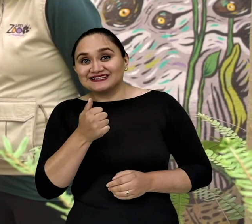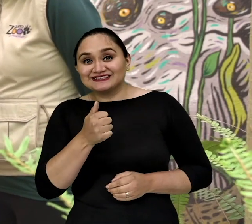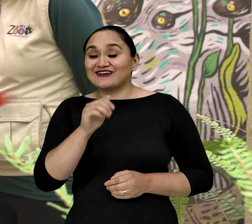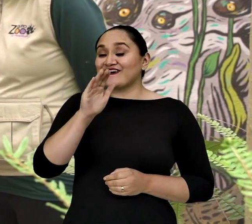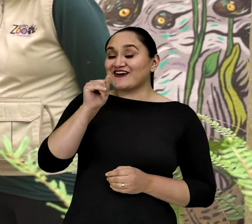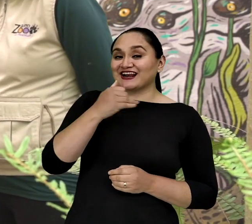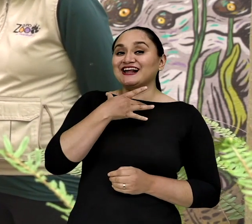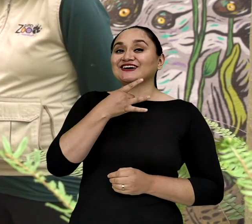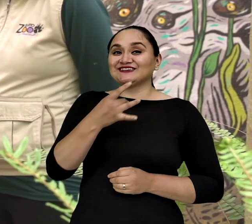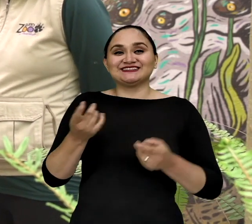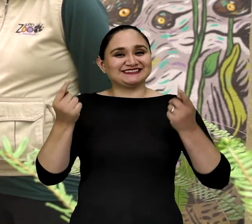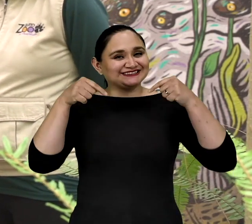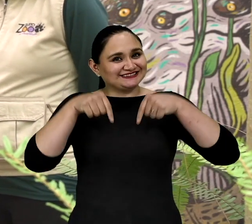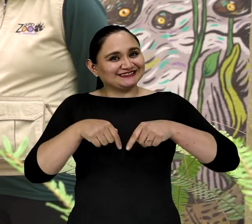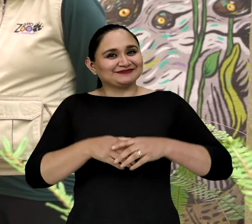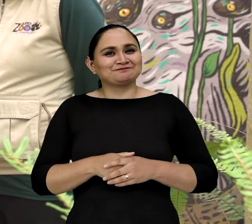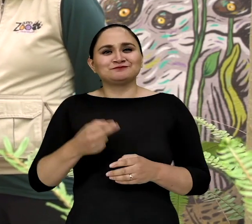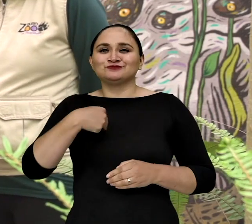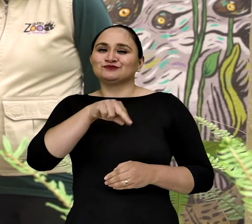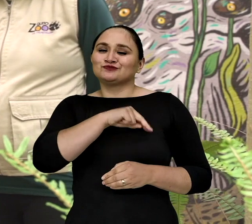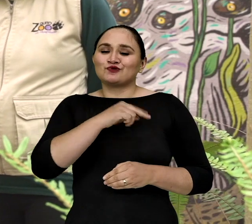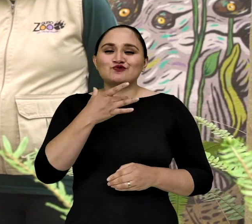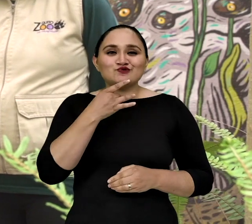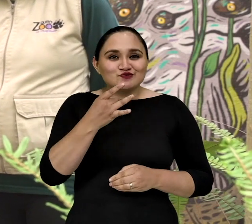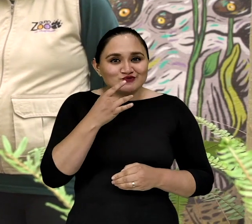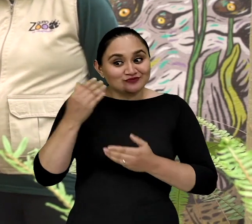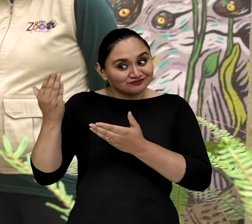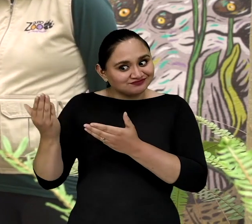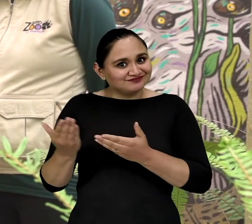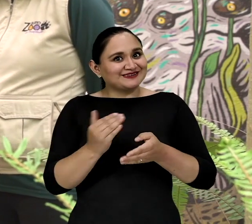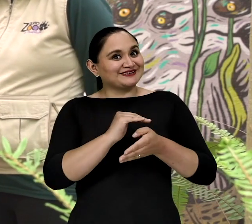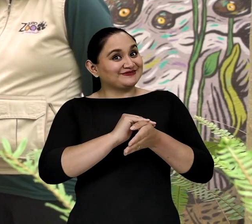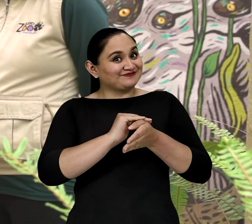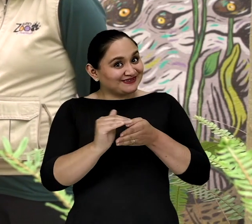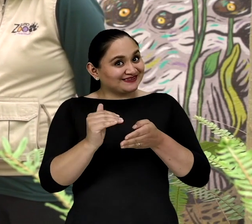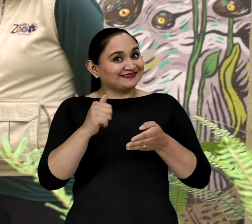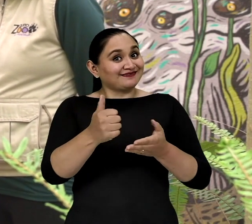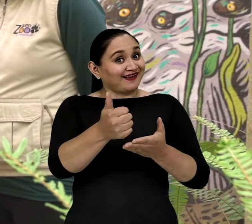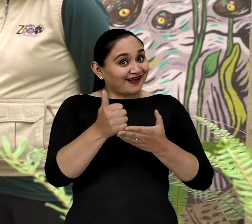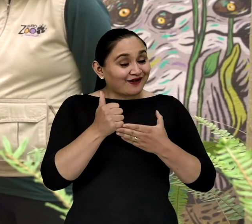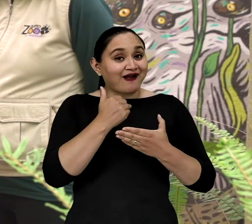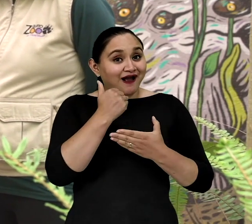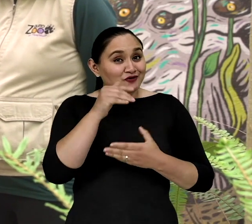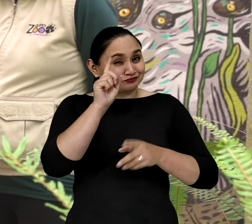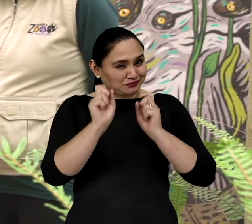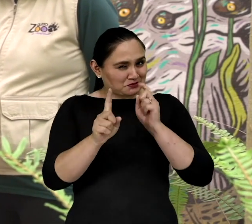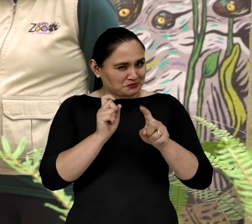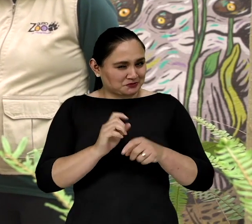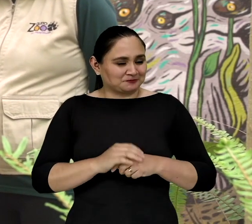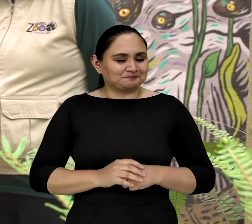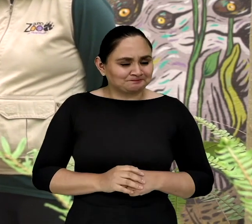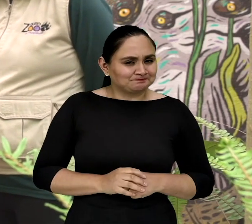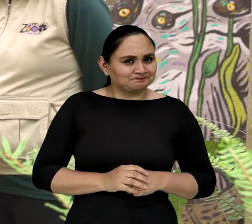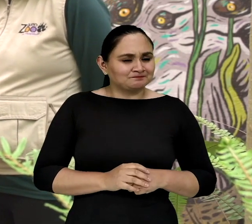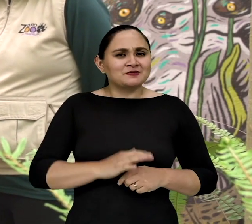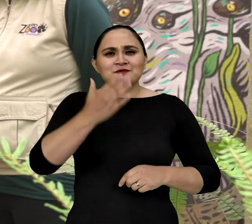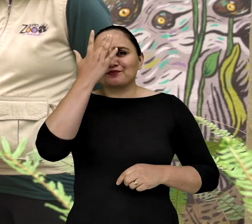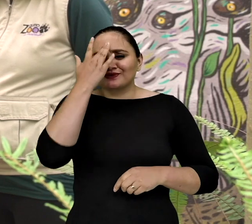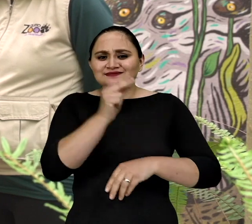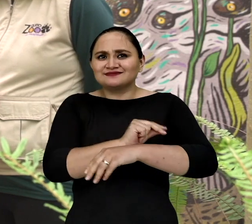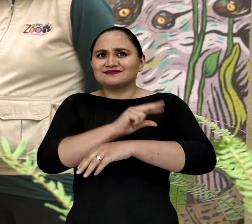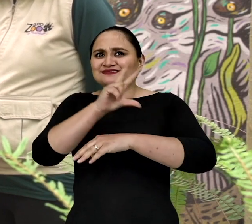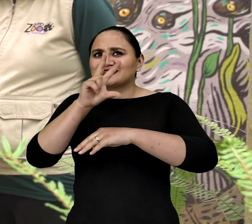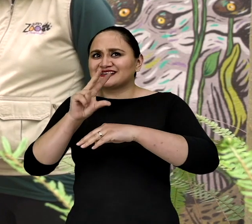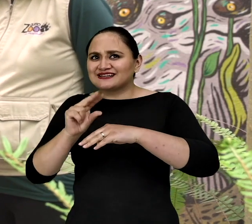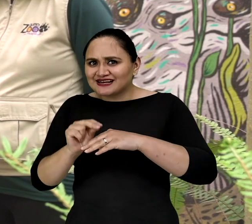estás, Gaby? Hola, Pancho Qué gusto tenerles aquí Para nosotros es un gusto que nos recibas Y que nos ayudes con algunas inquietudes que tenemos Mira, ¿por qué las